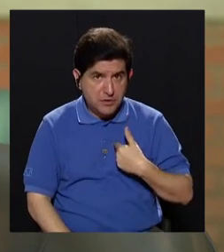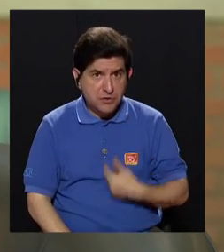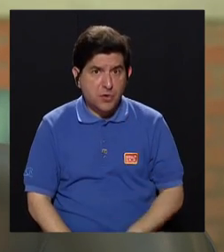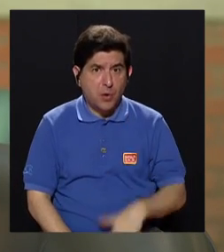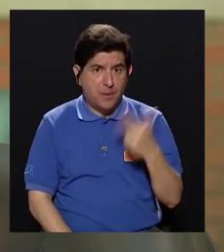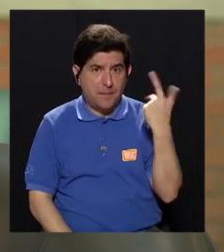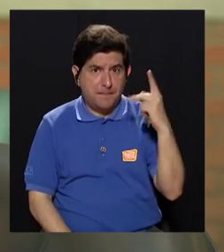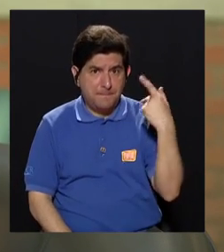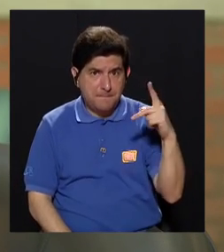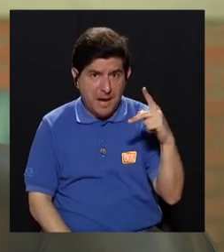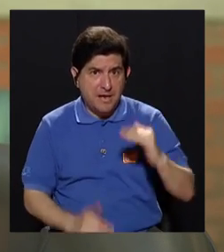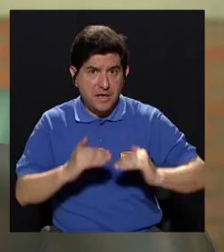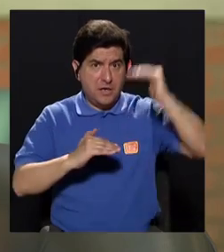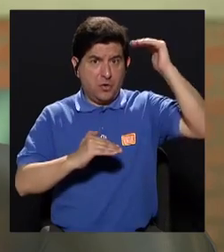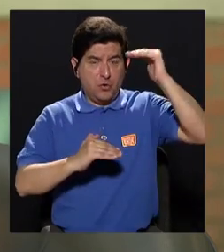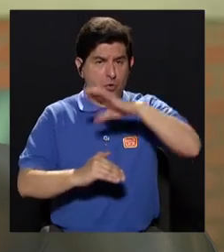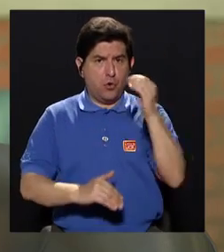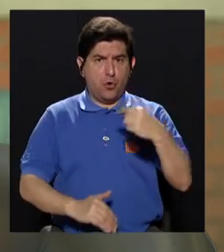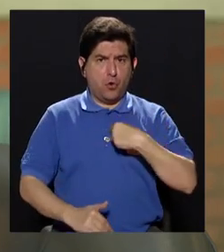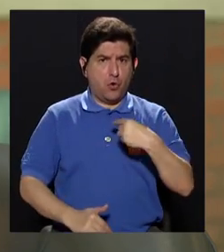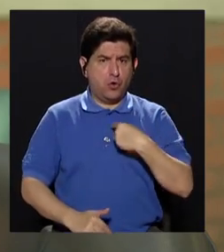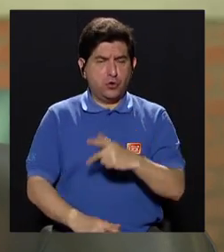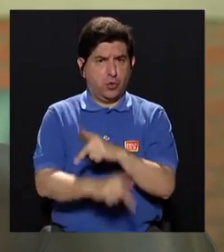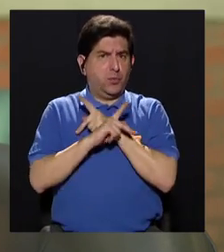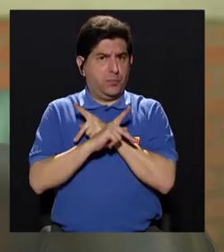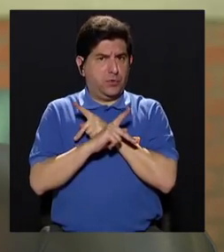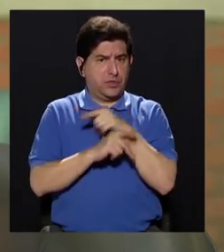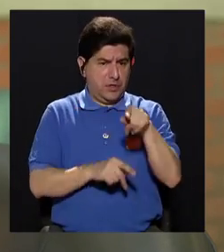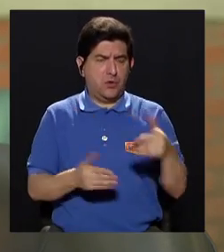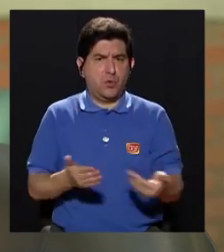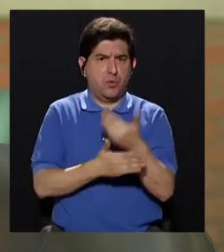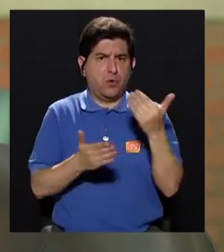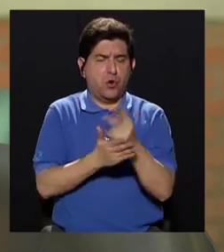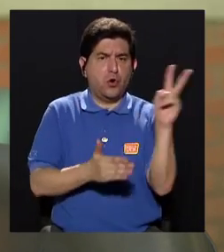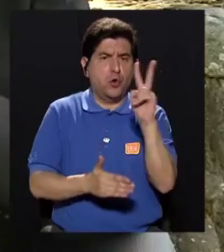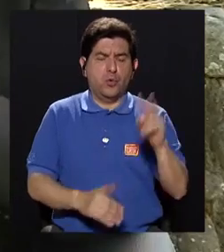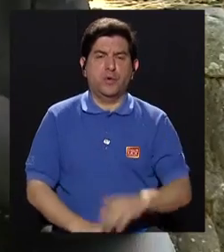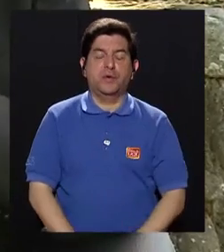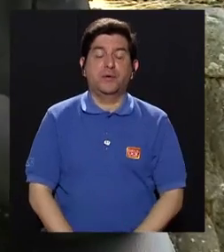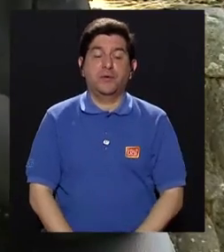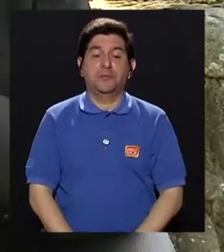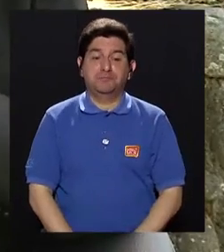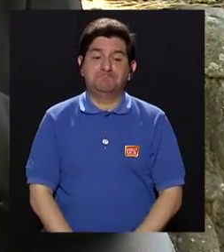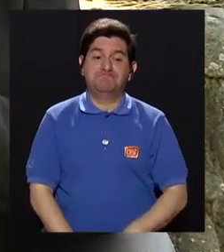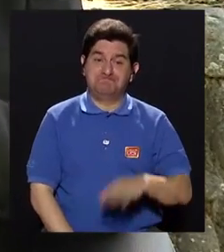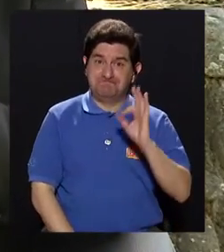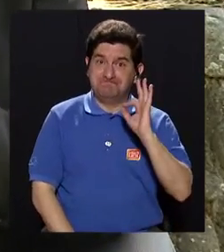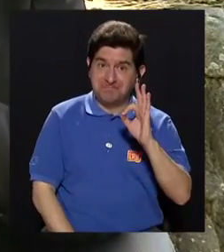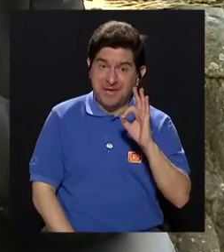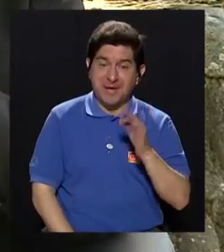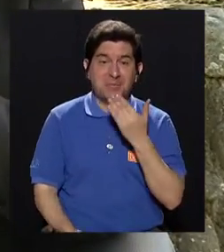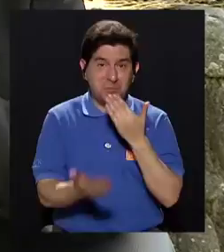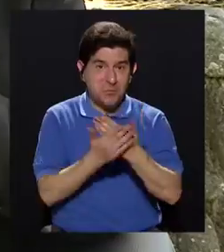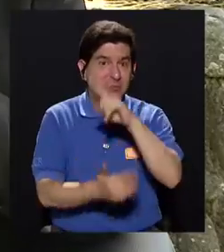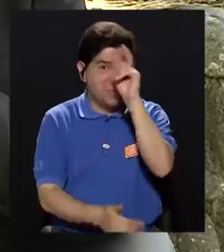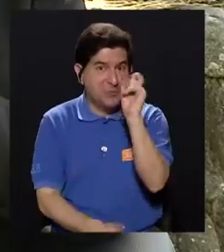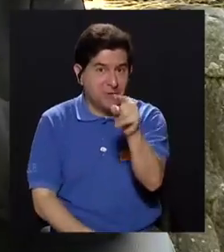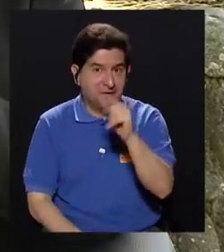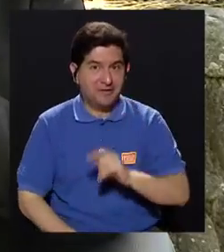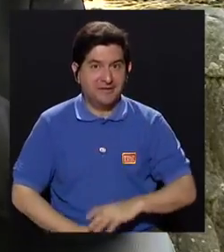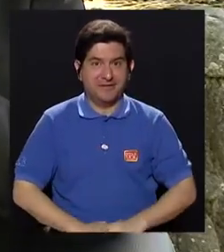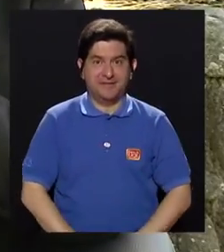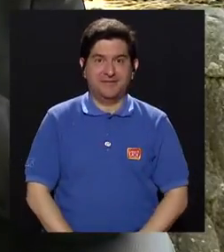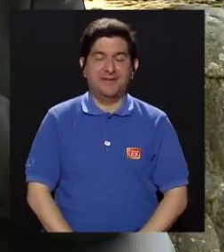algún tipo de vulnerabilidad o más bien me hago más inmune a este nuevo virus? Ok, muy bien. Esa es una buena